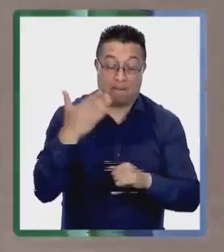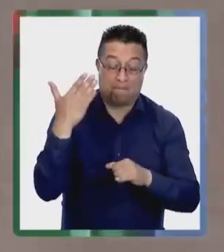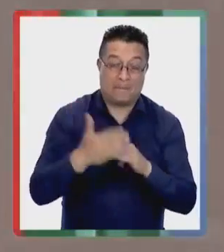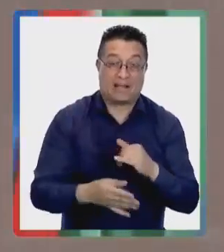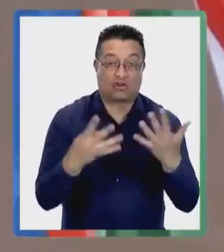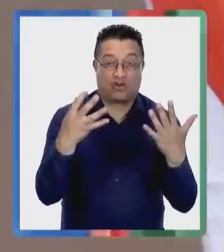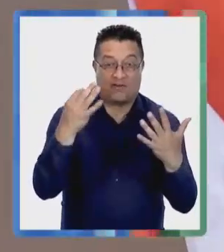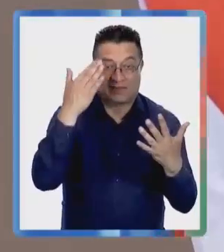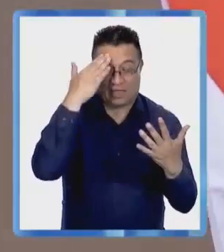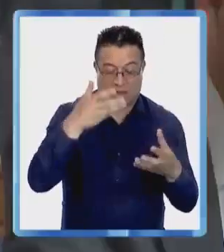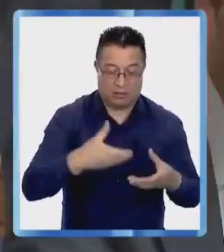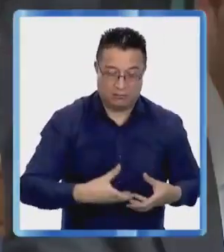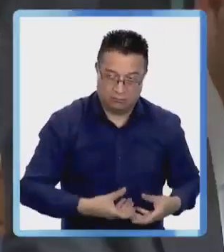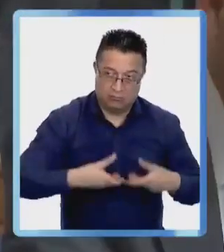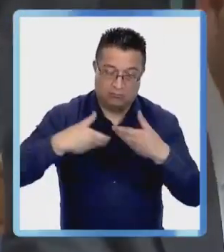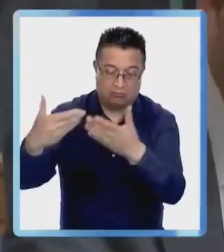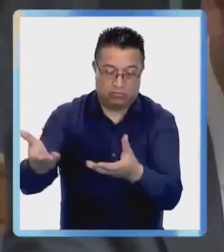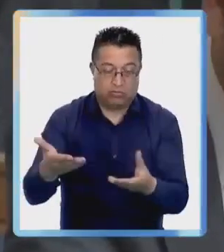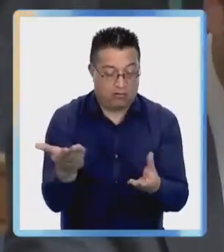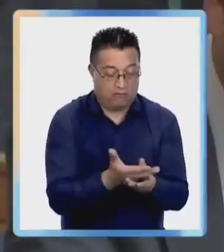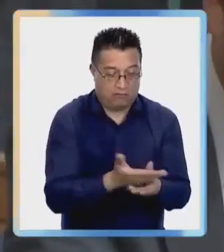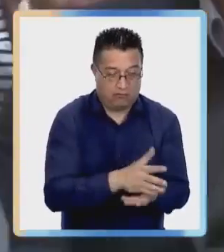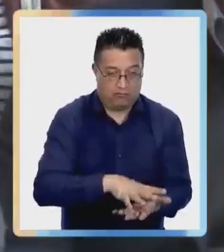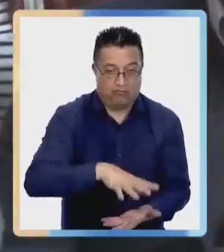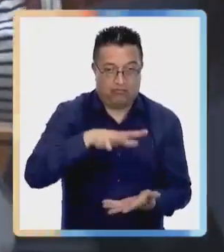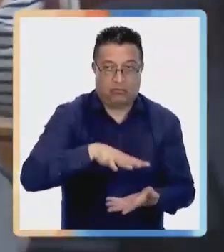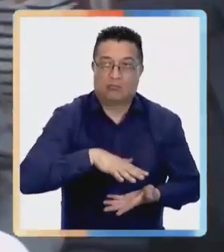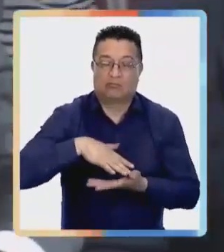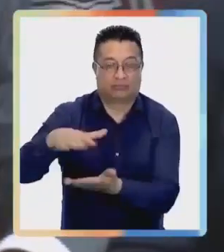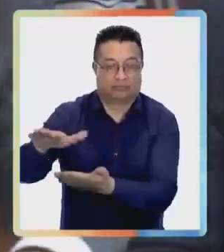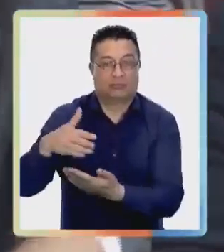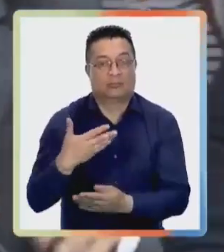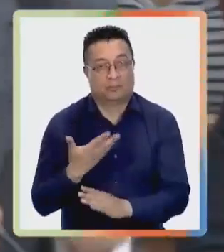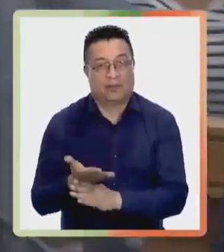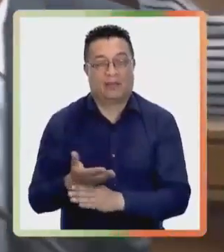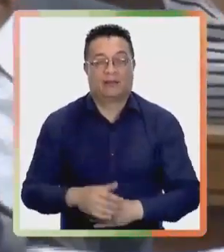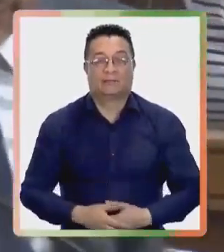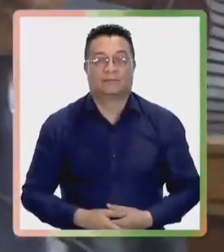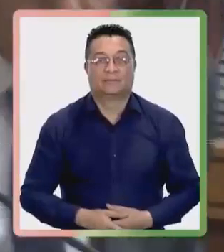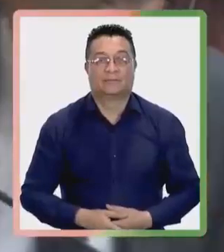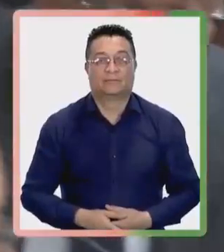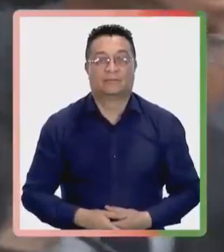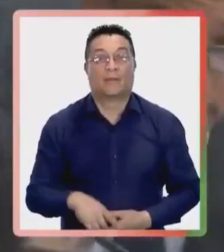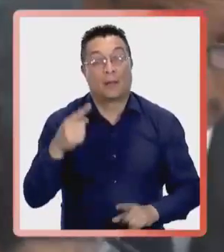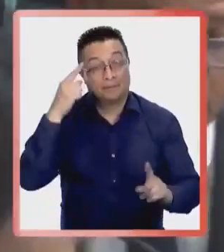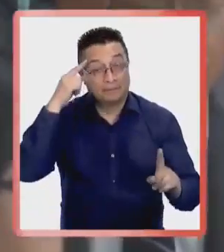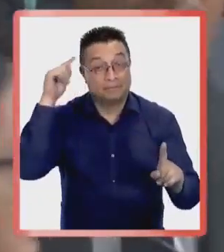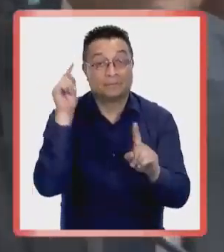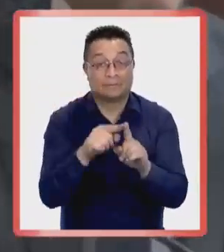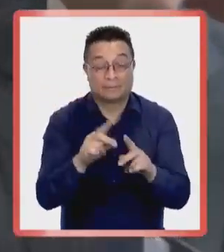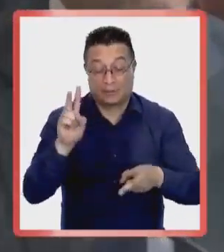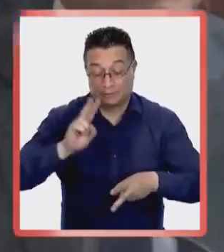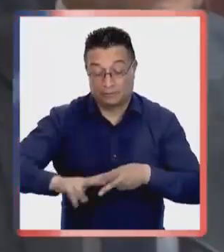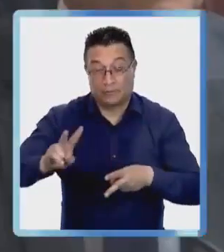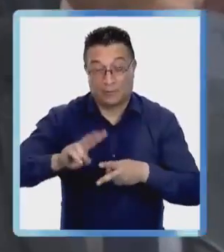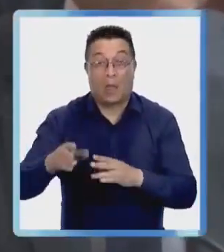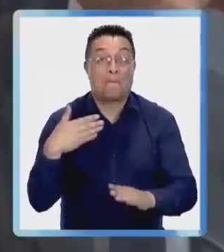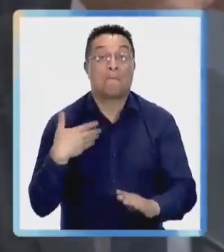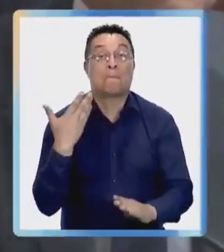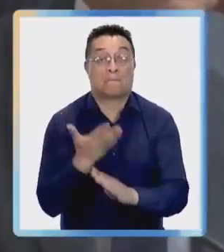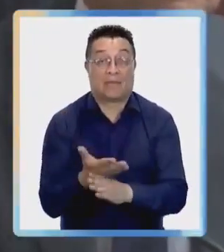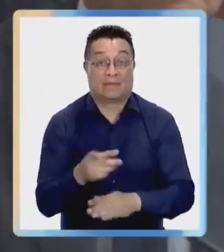de más antecedentes al Estado de Chile, otorgando un plazo de 90 días para recabar la información